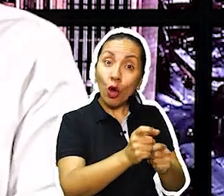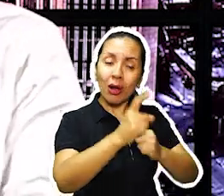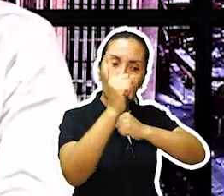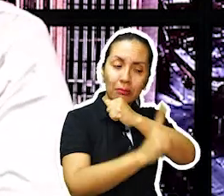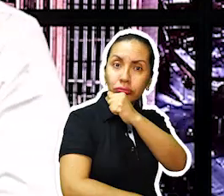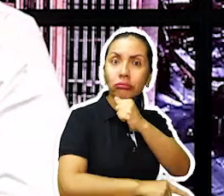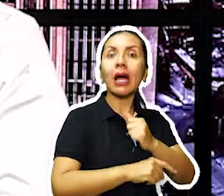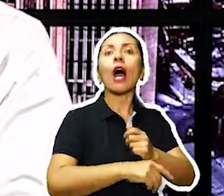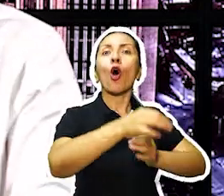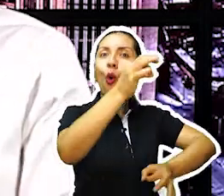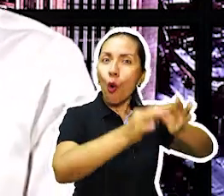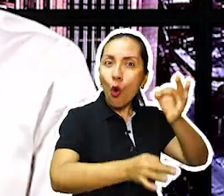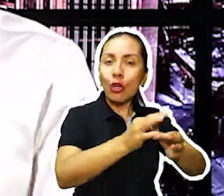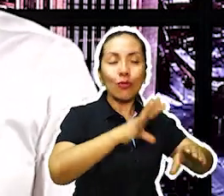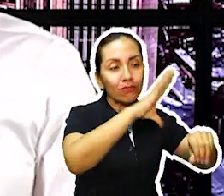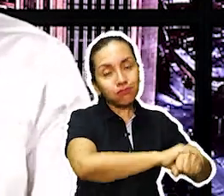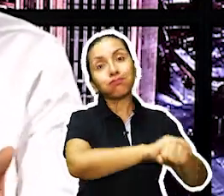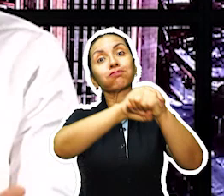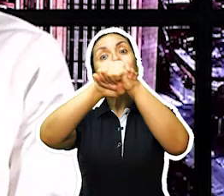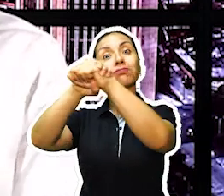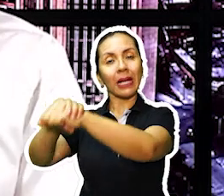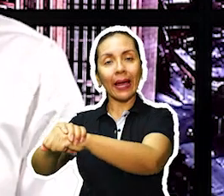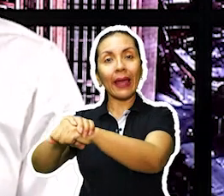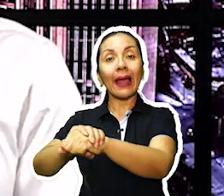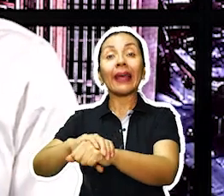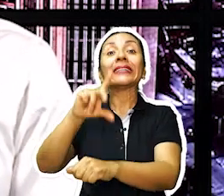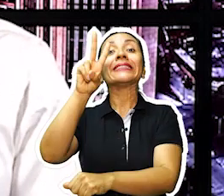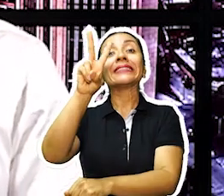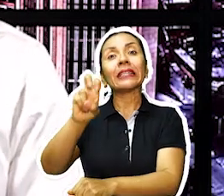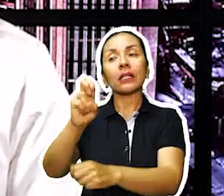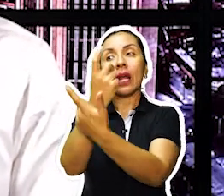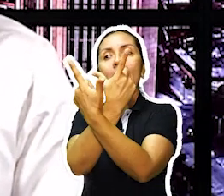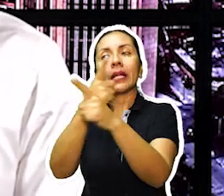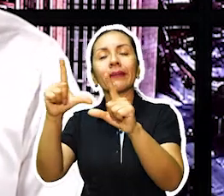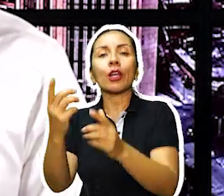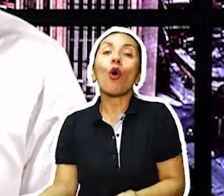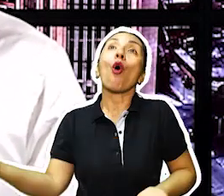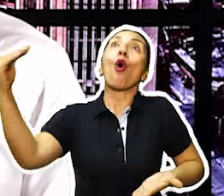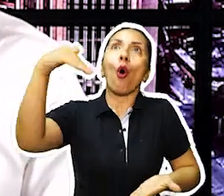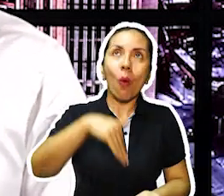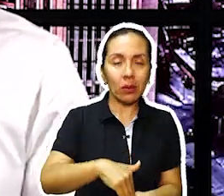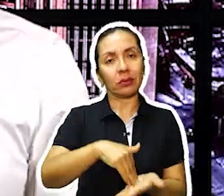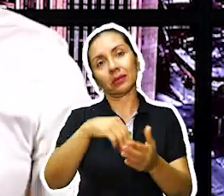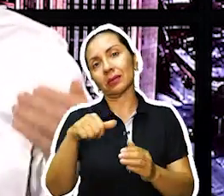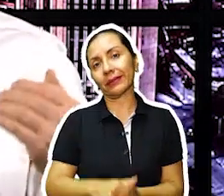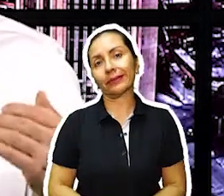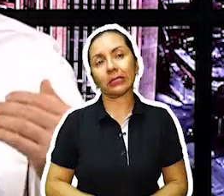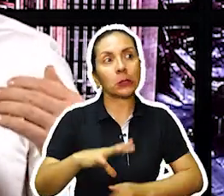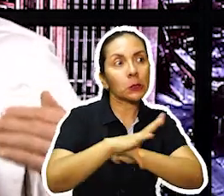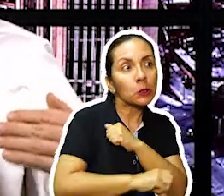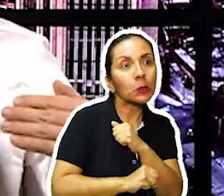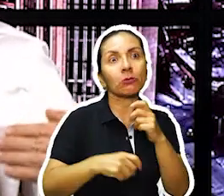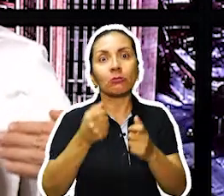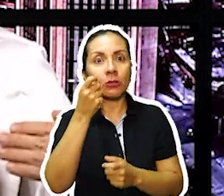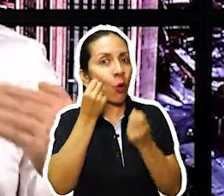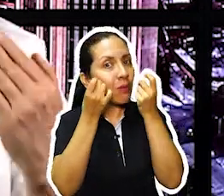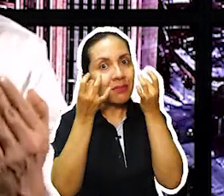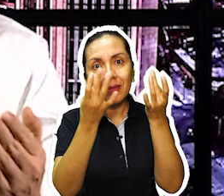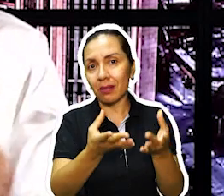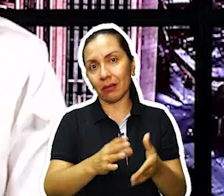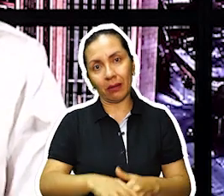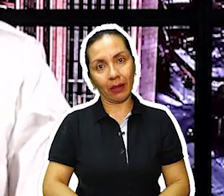sancionadas por delitos graves y salen otra vez a la sociedad, 7 de ellas vuelven a reincidir. Por eso se requiere un sistema que